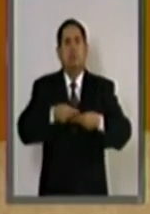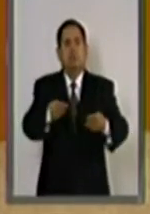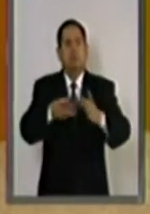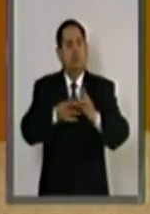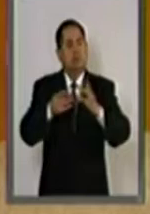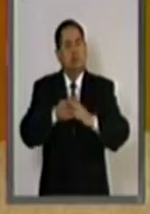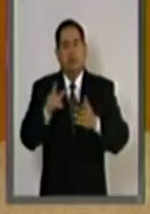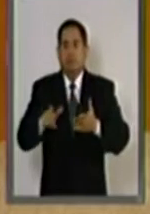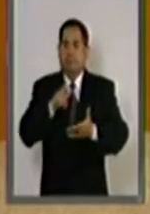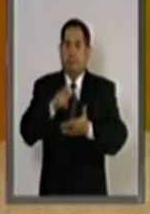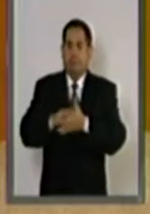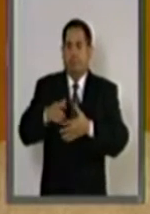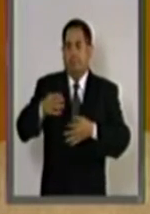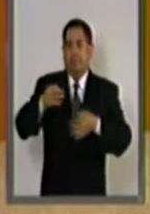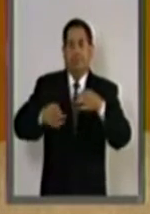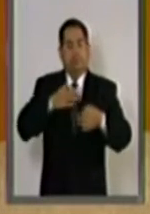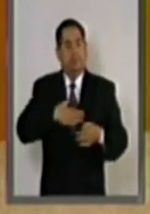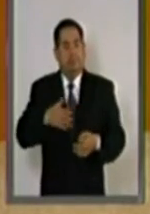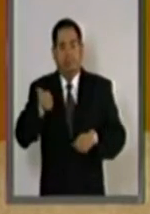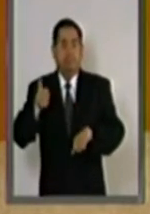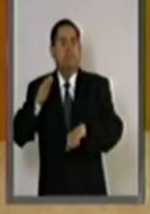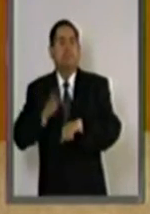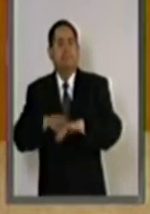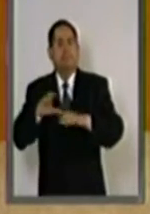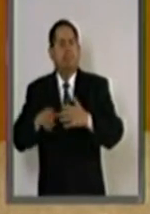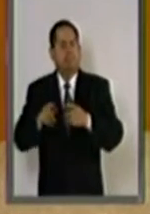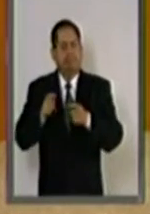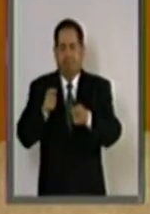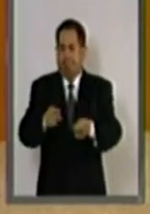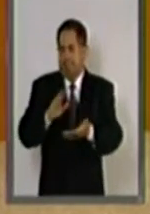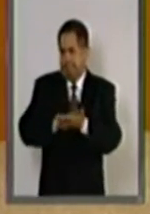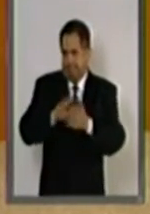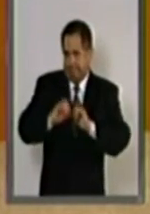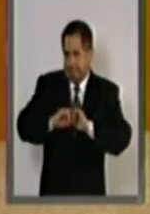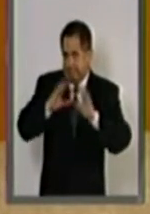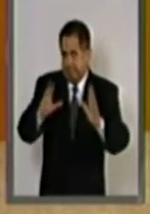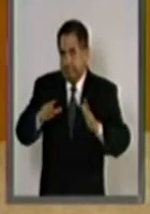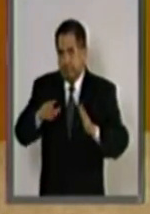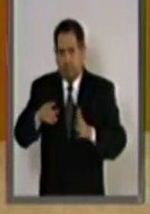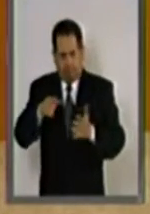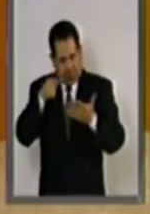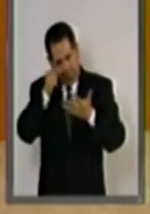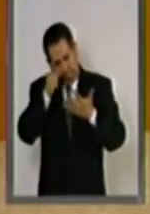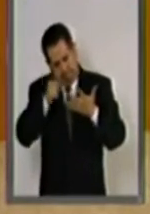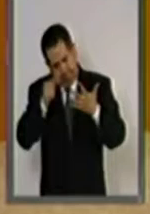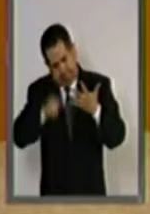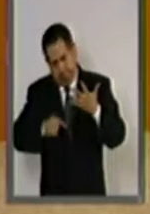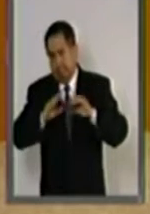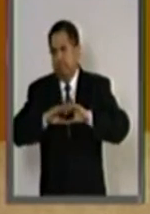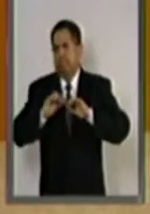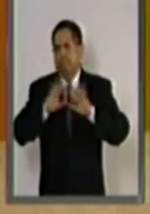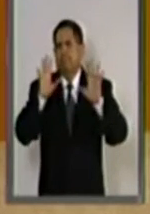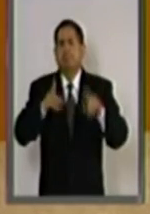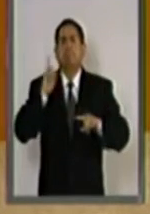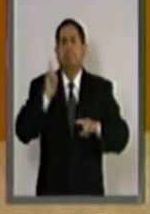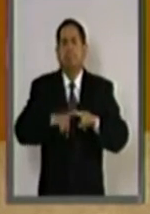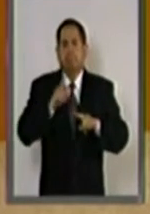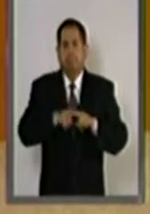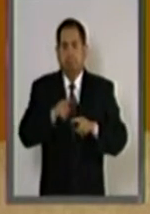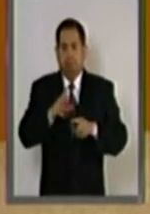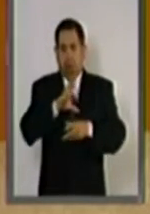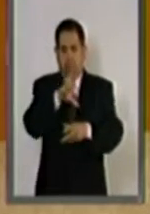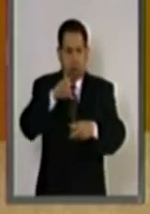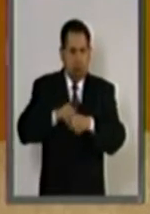Federal de Justicia Administrativa, se establece de manera clara las disposiciones que regirán la integración,